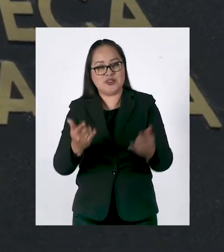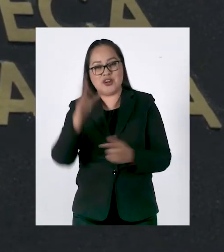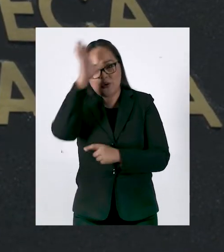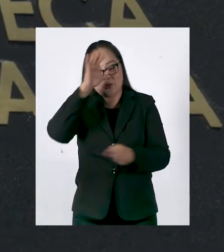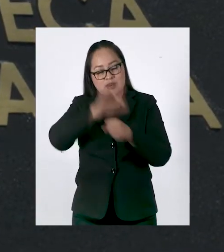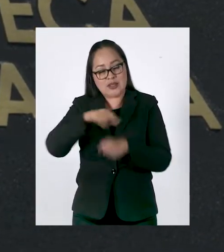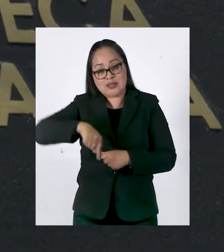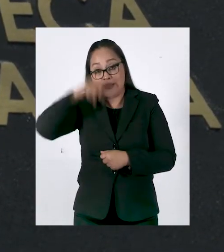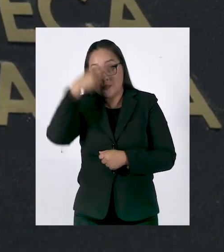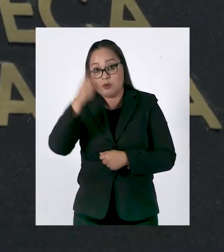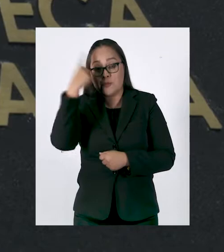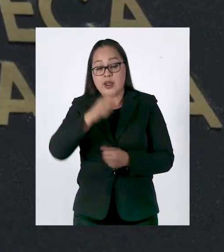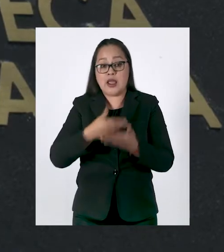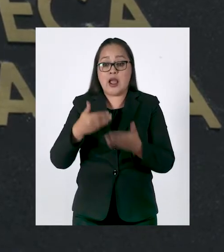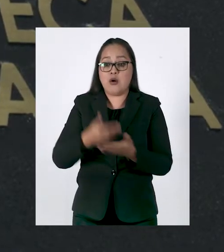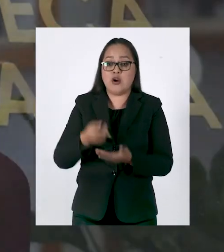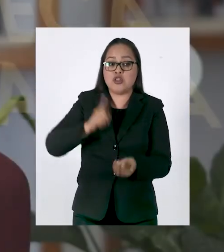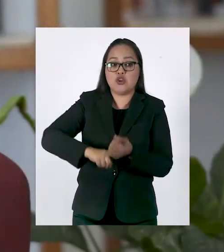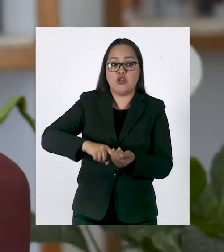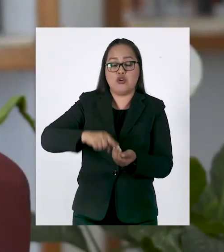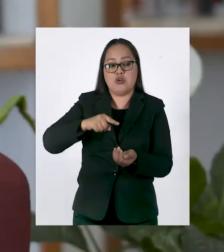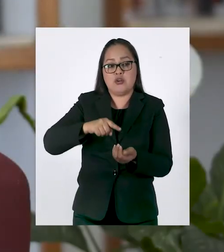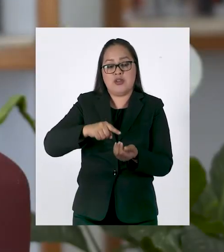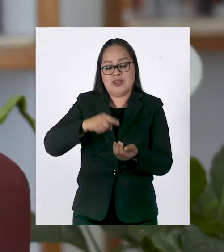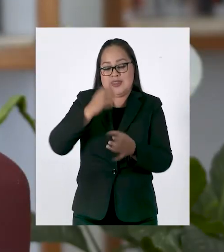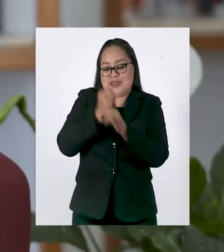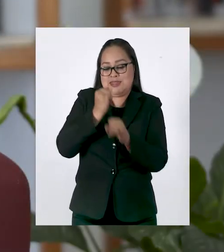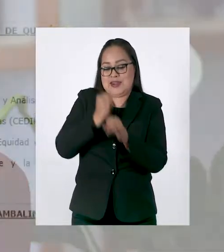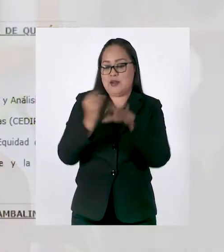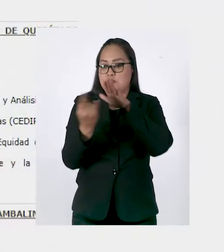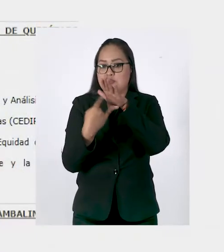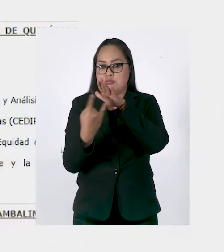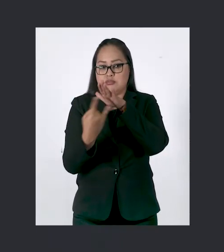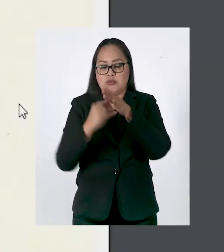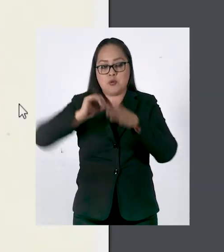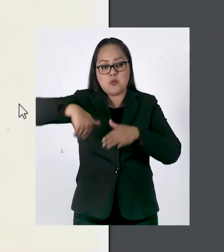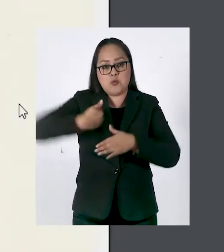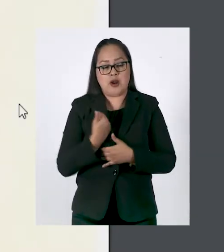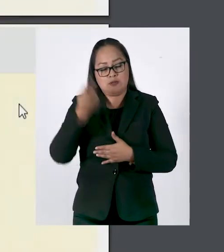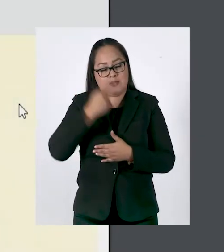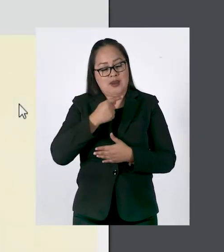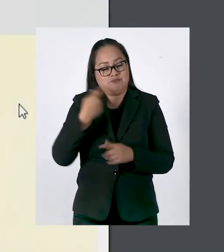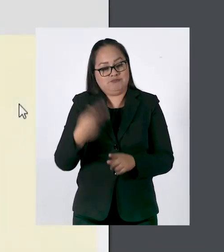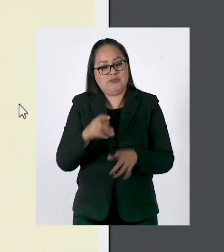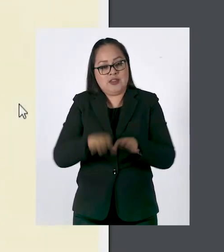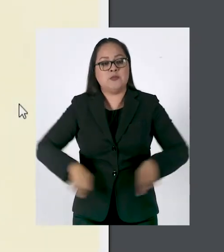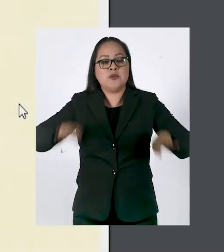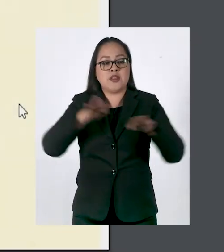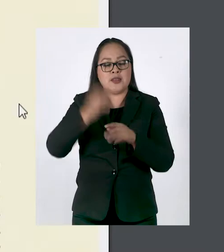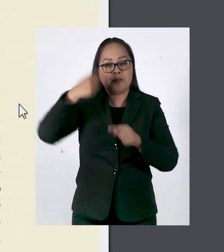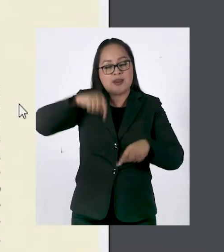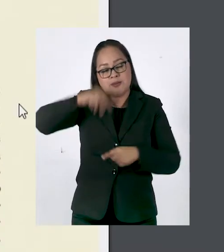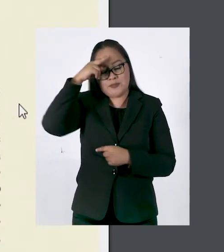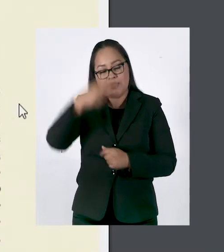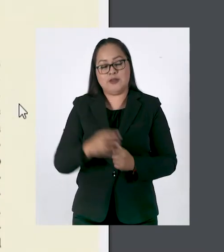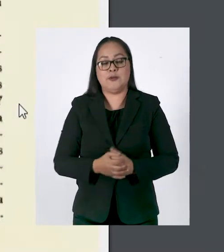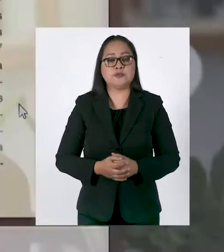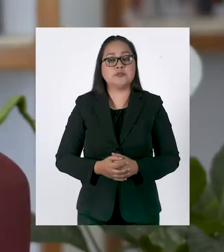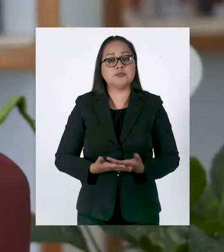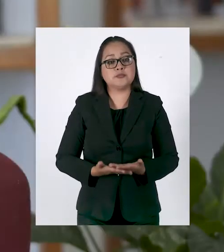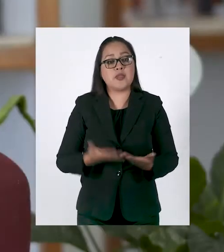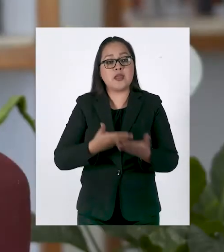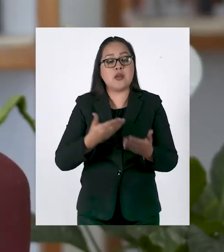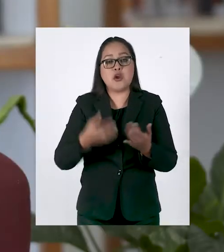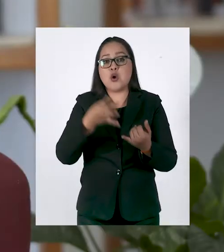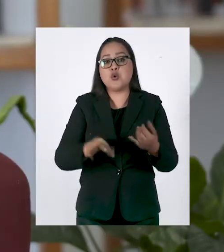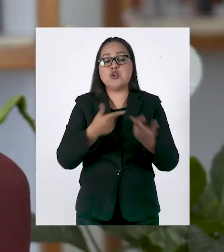Memoria Histórica y Cultural de México para restaurar y digitalizar todos los documentos de interés nacional. Para